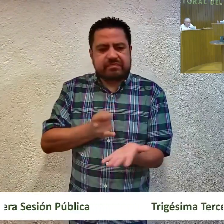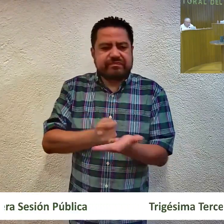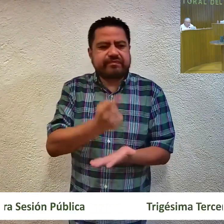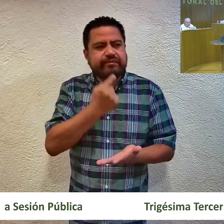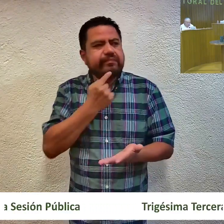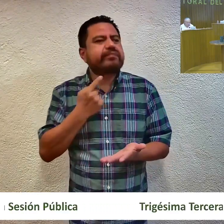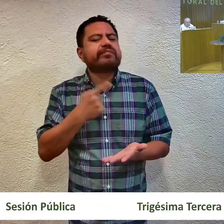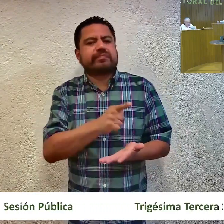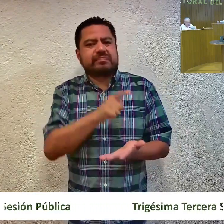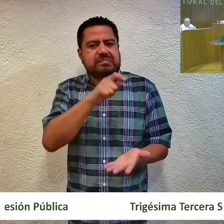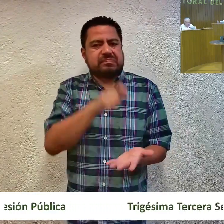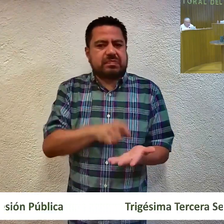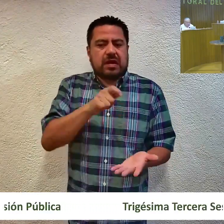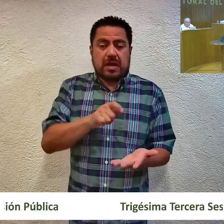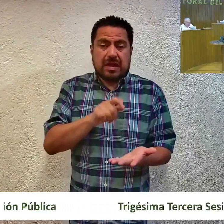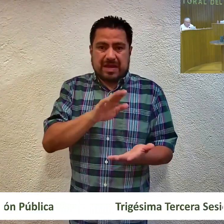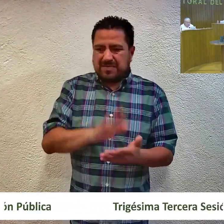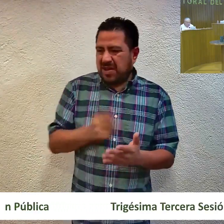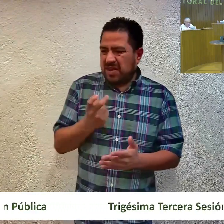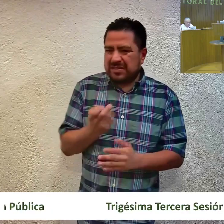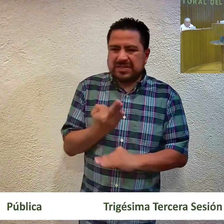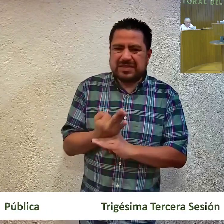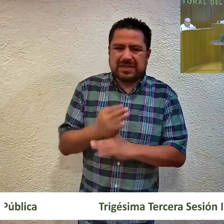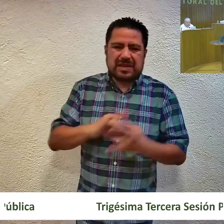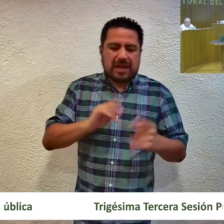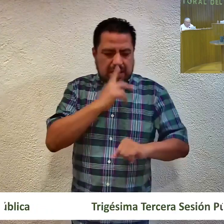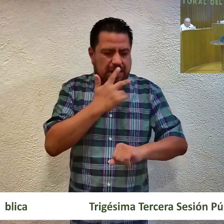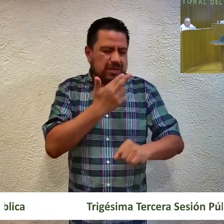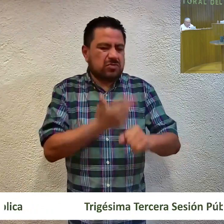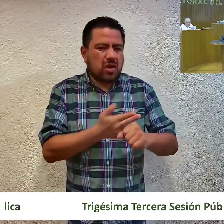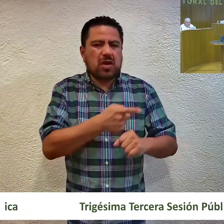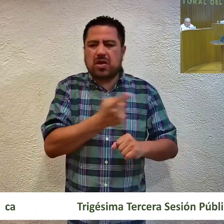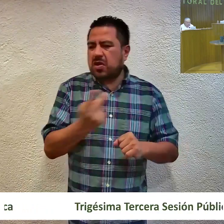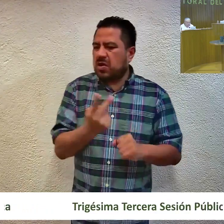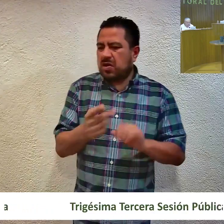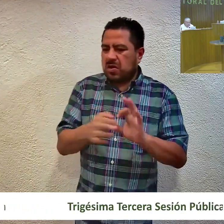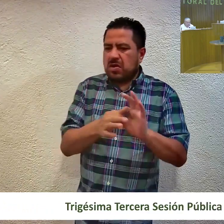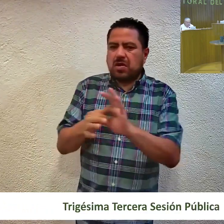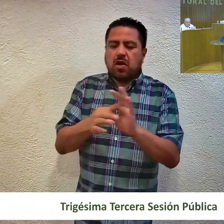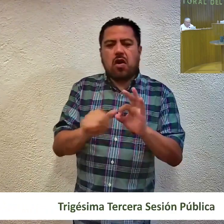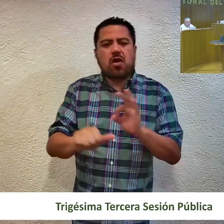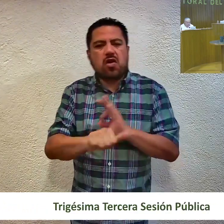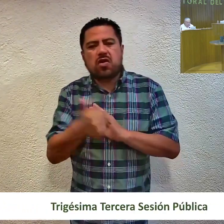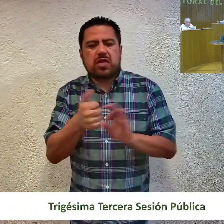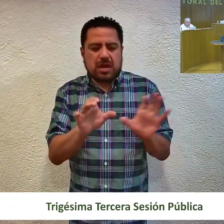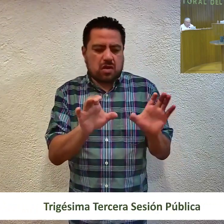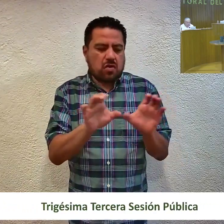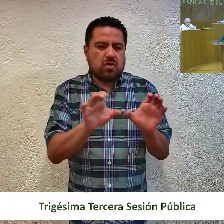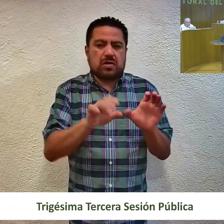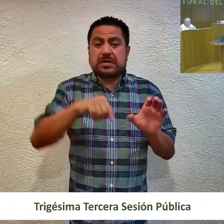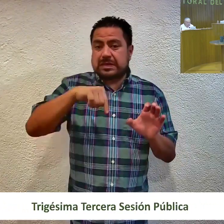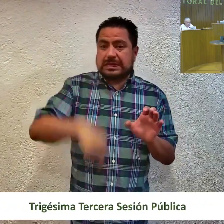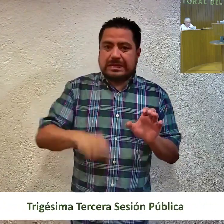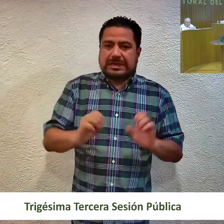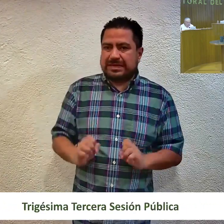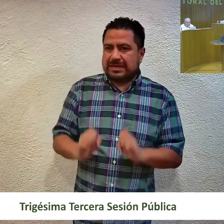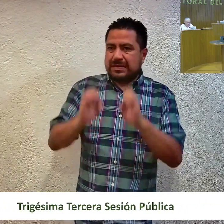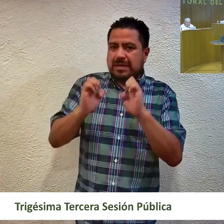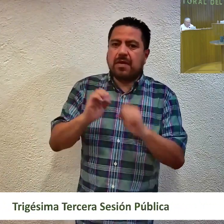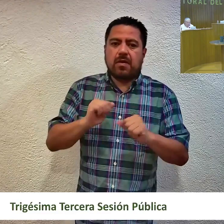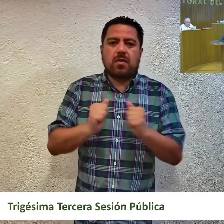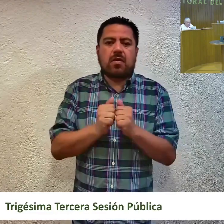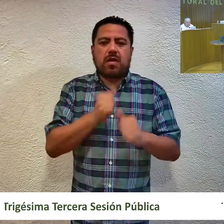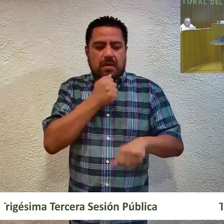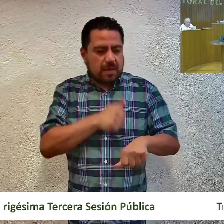responsable y, en consecuencia de lo anterior, la autoridad responsable y la autoridad vinculada remitieron otras constancias a este órgano jurisdiccional con las que